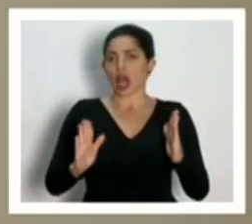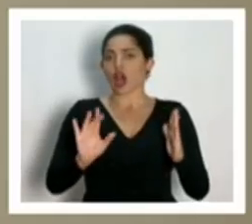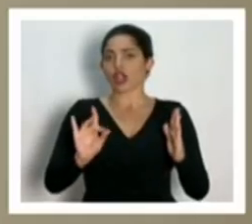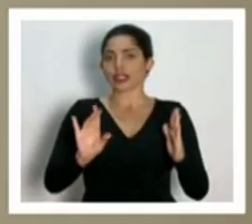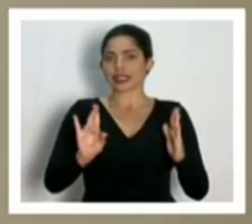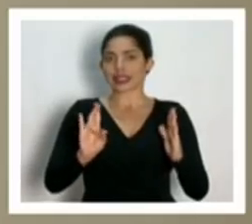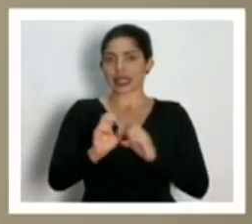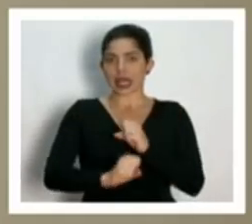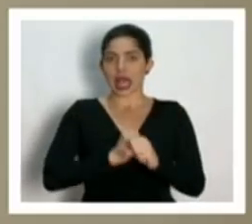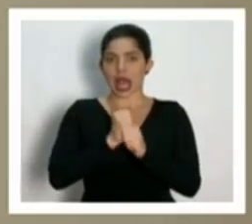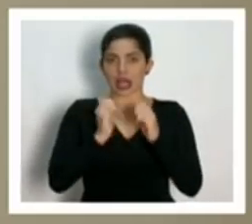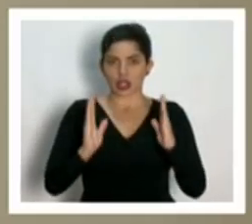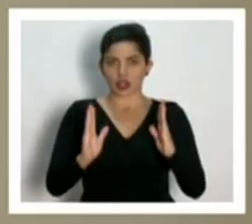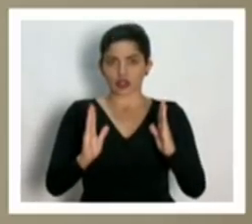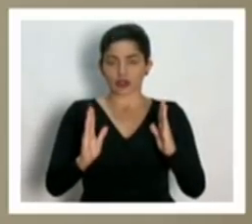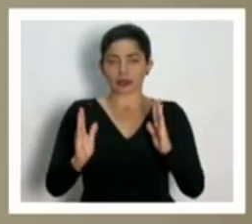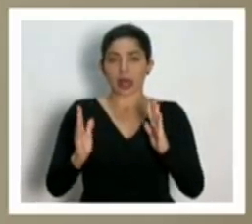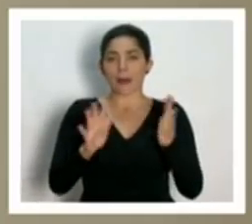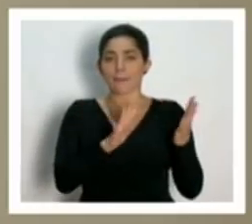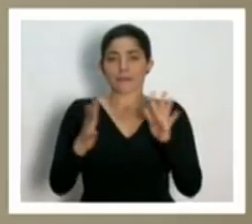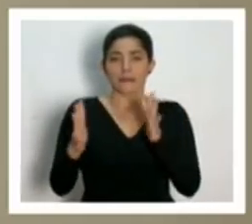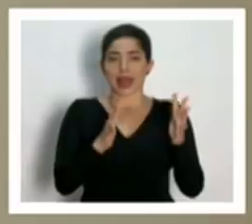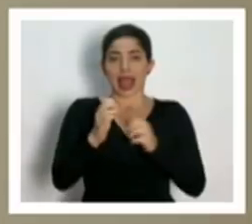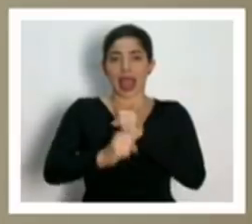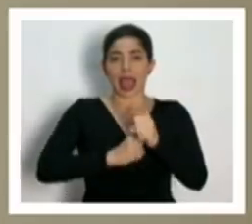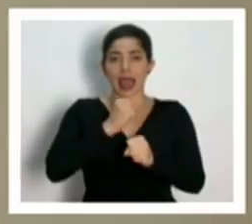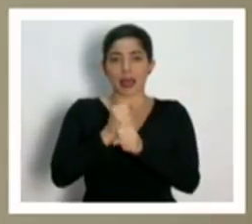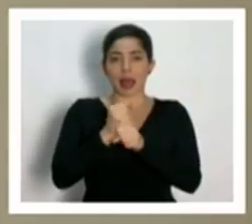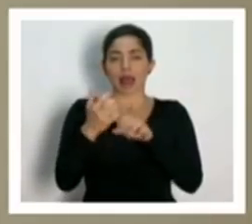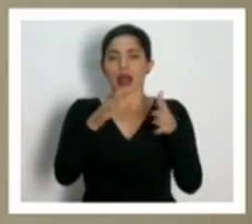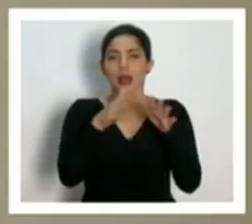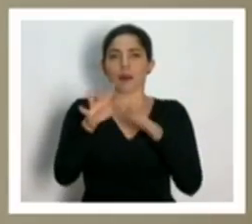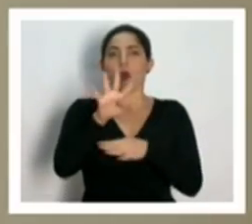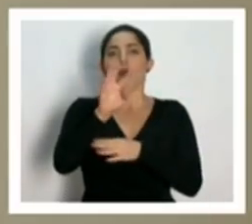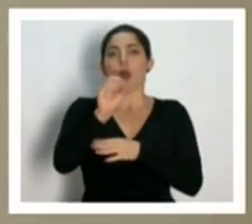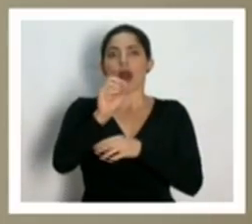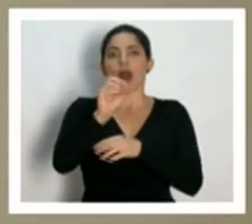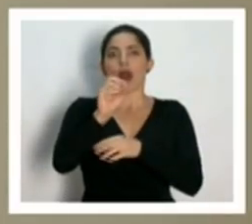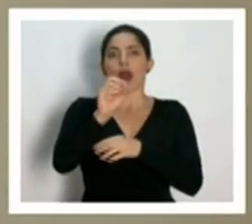años. El promedio de edad ronda los 40 años.